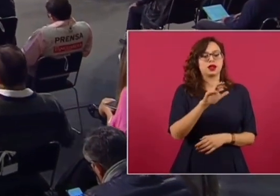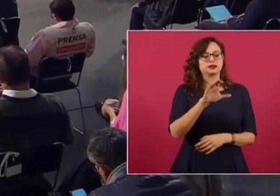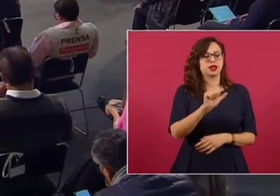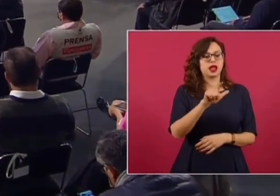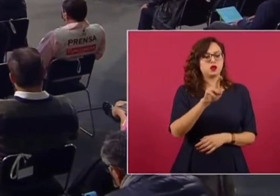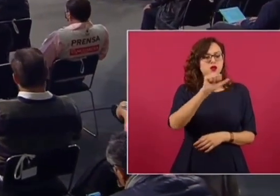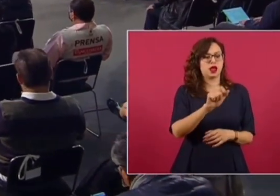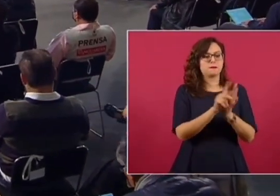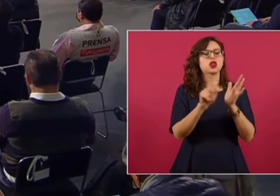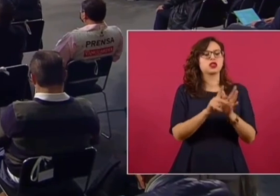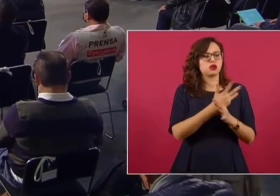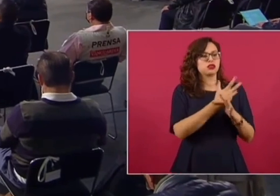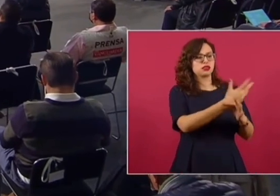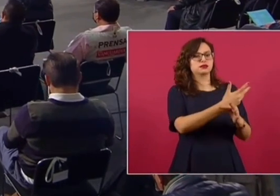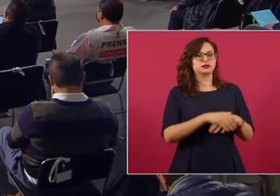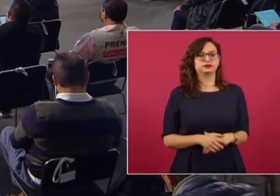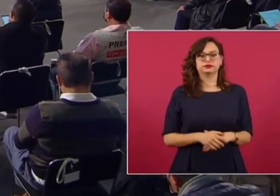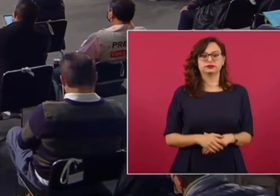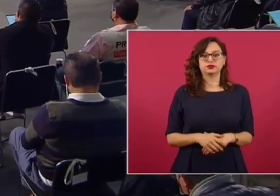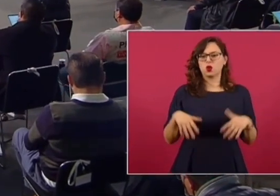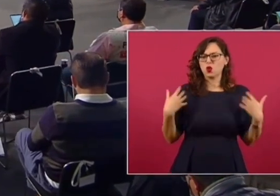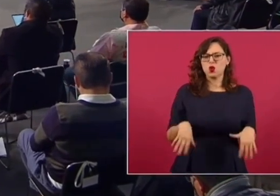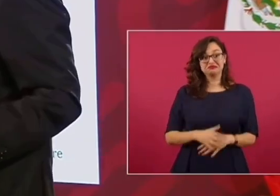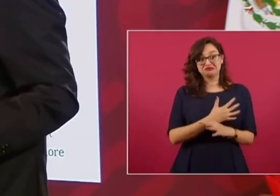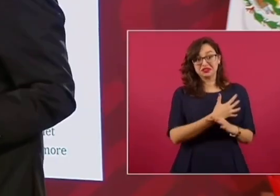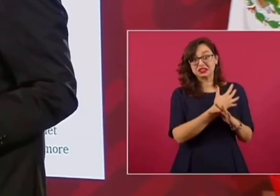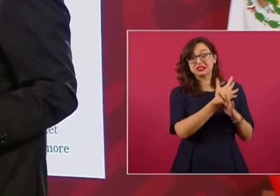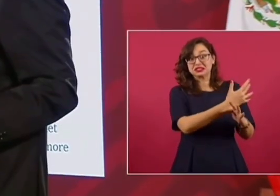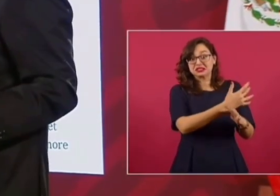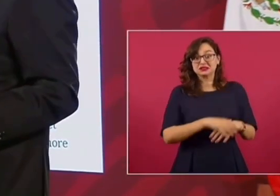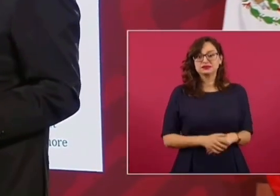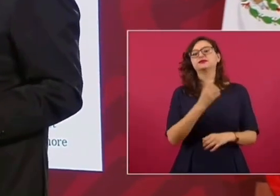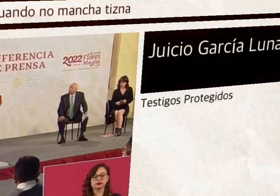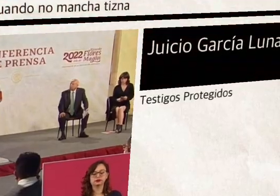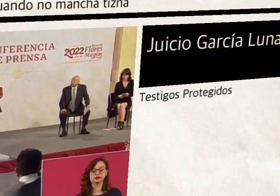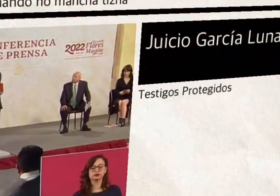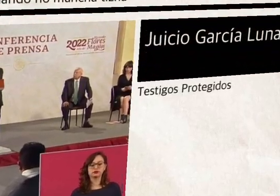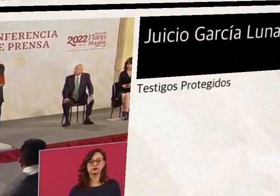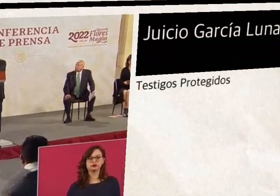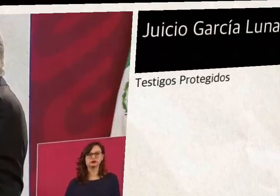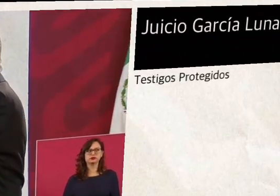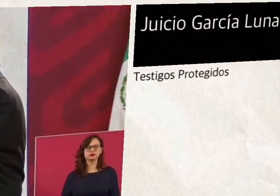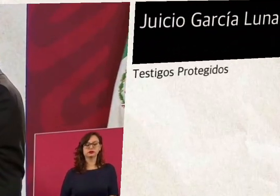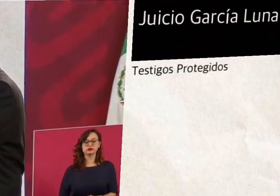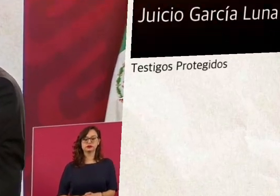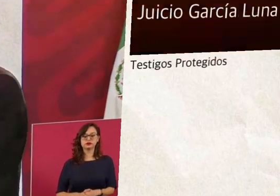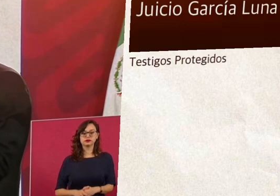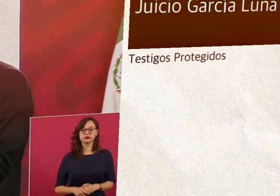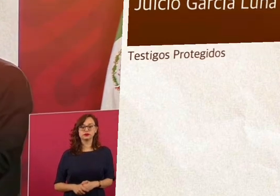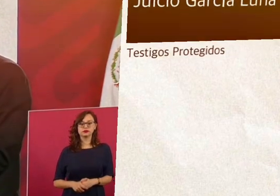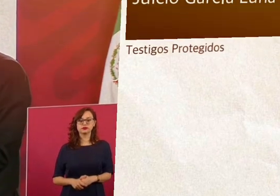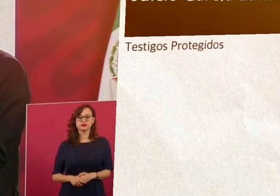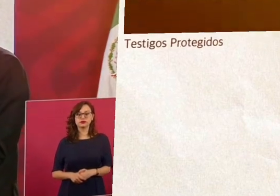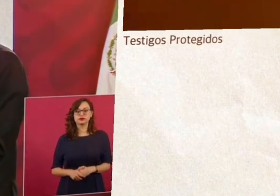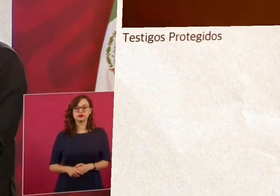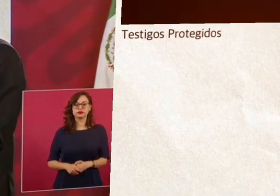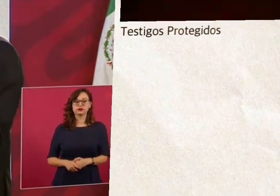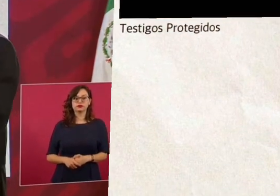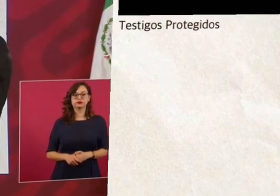señor García Luna, era el super policía, 2008. Entonces, lo presento